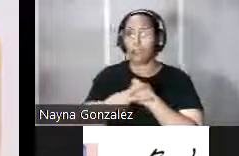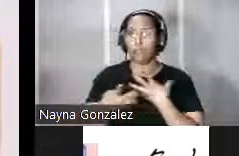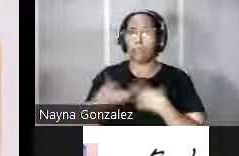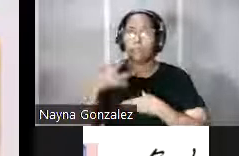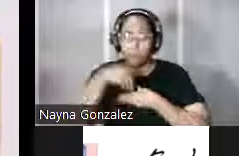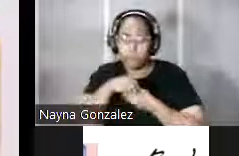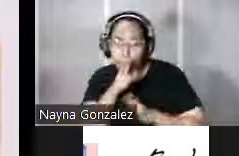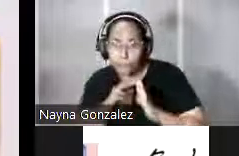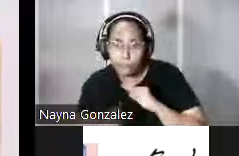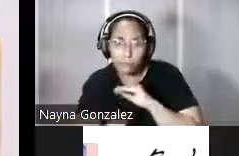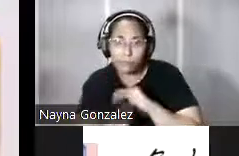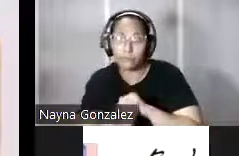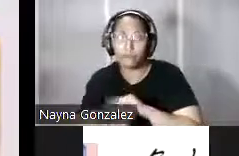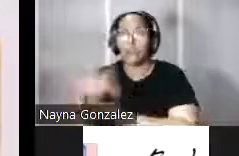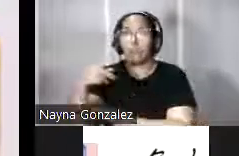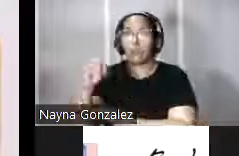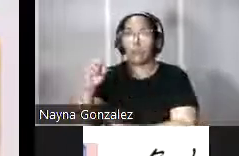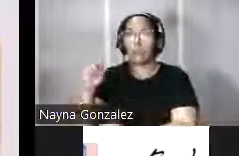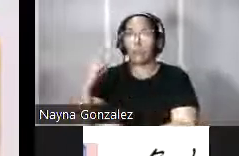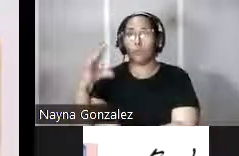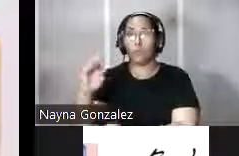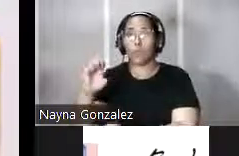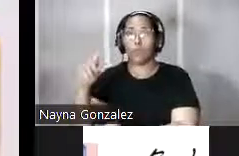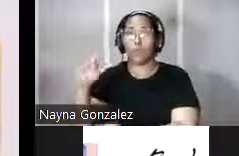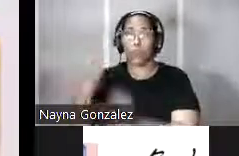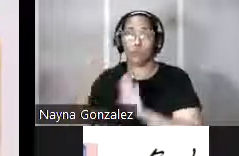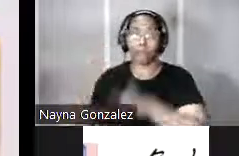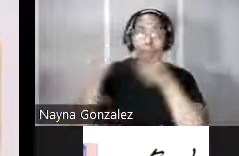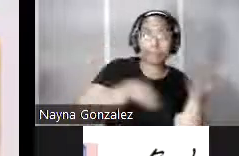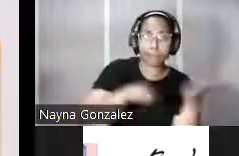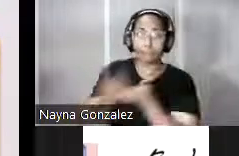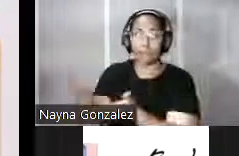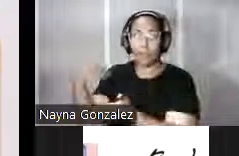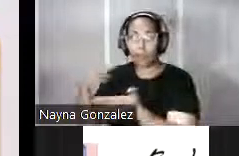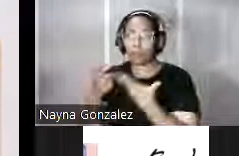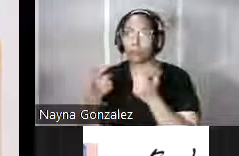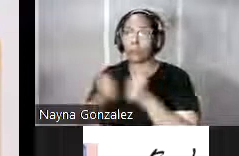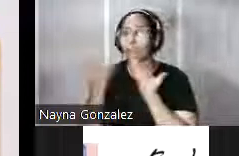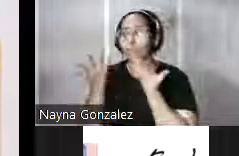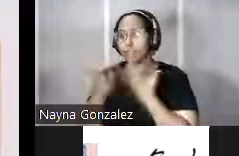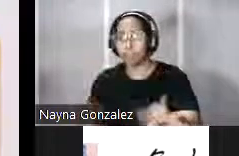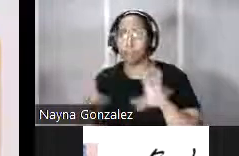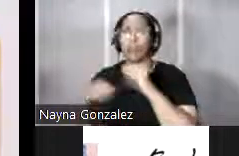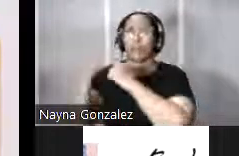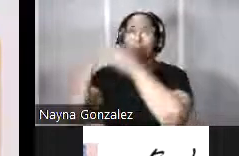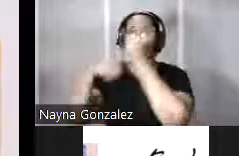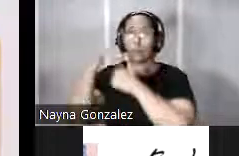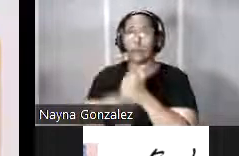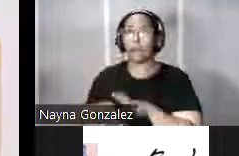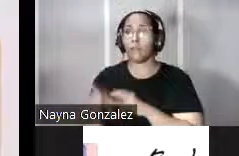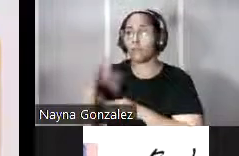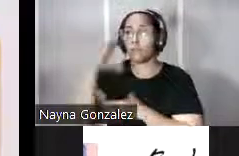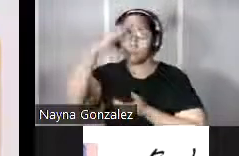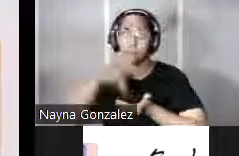Ponce de León no llegó a vivir en ella porque falleció antes de que sus obras quedaran concluidas. Y fue su yerno García Troche el